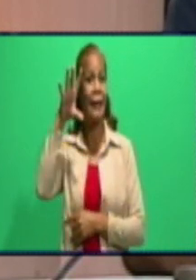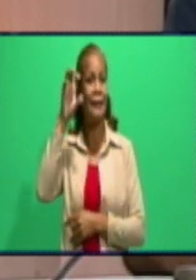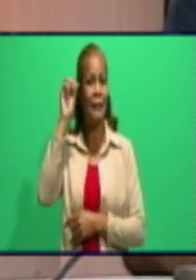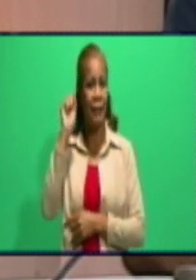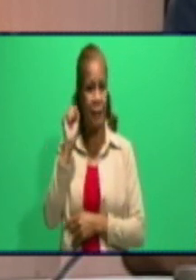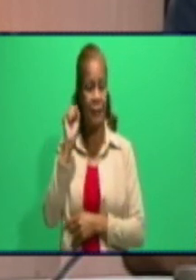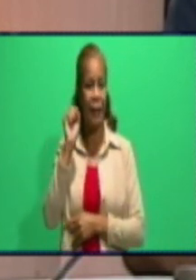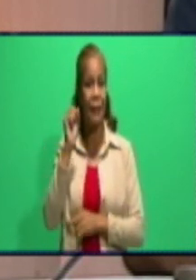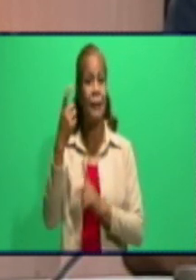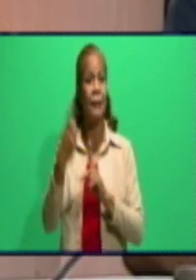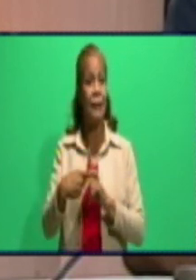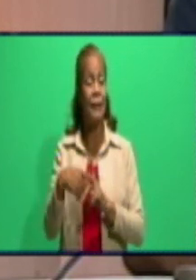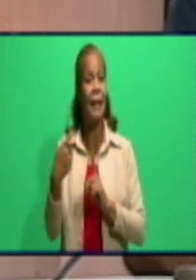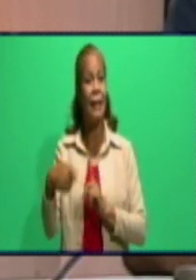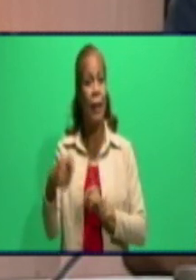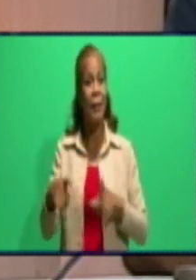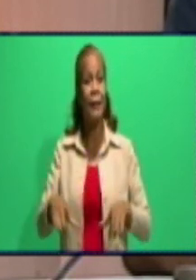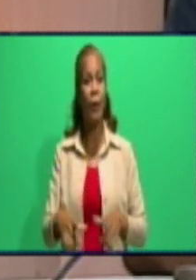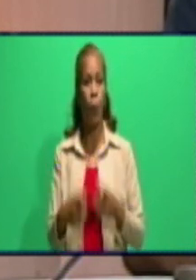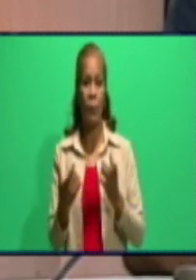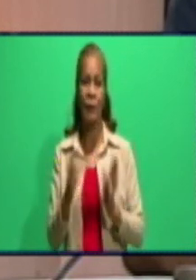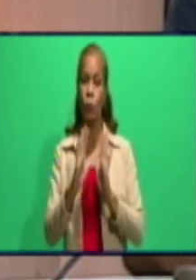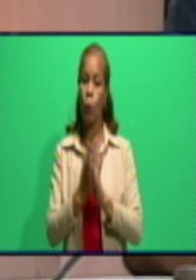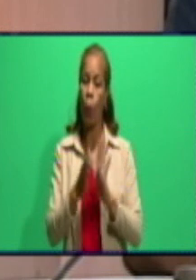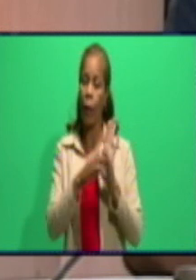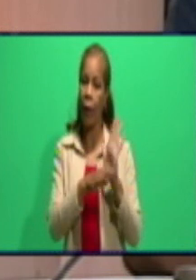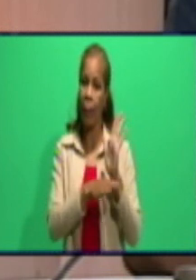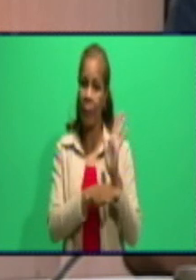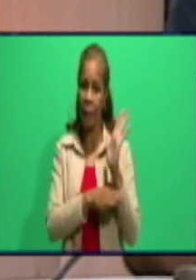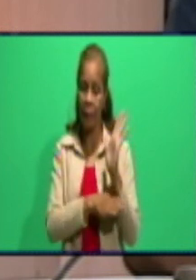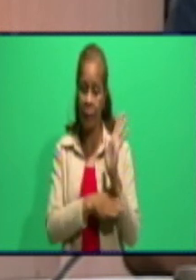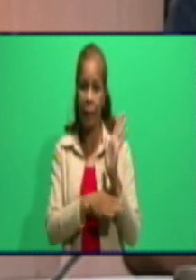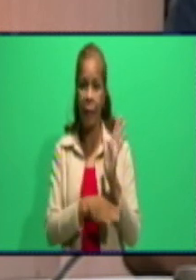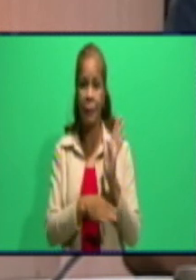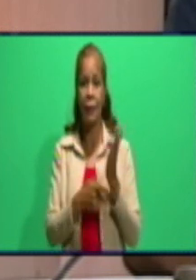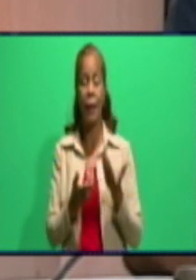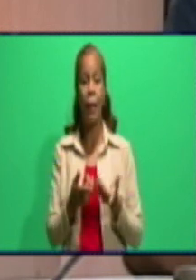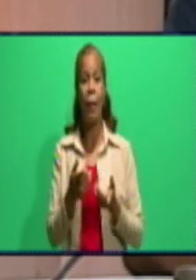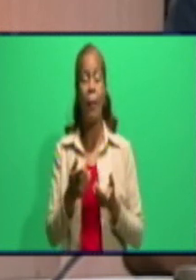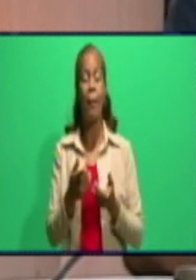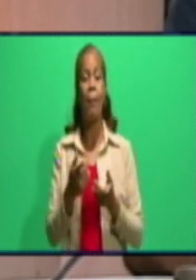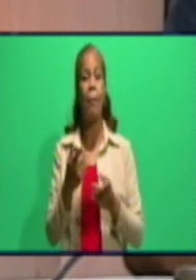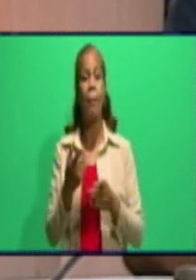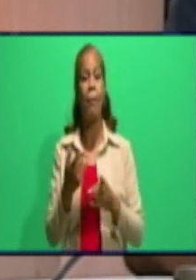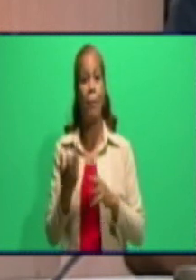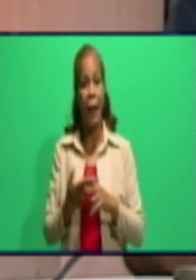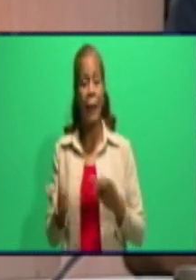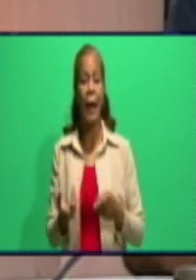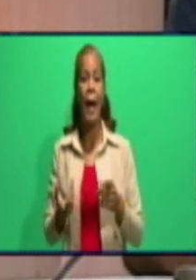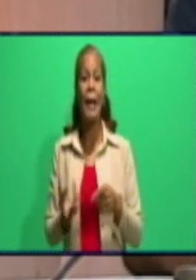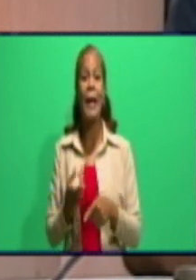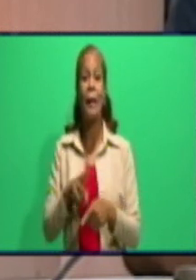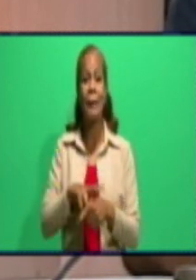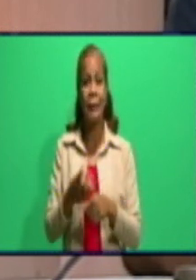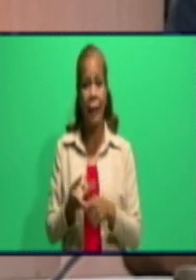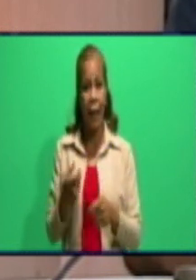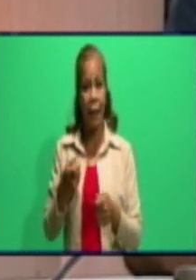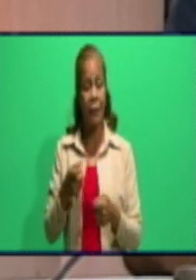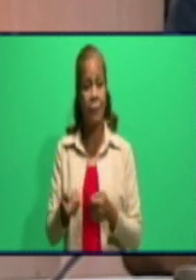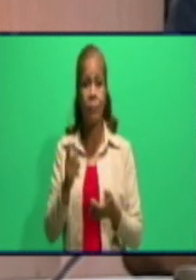de adoptar las medidas que están indicadas para evitar precisamente la proliferación y que seamos enredados, como hemos estado, como